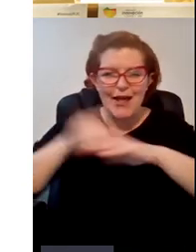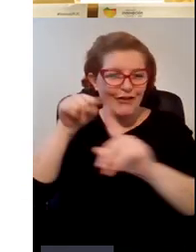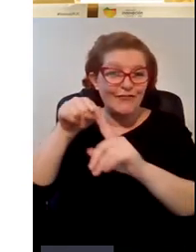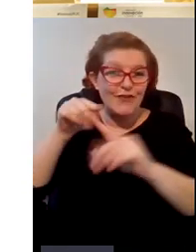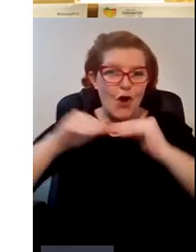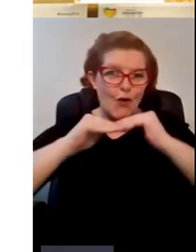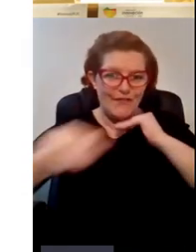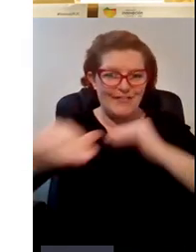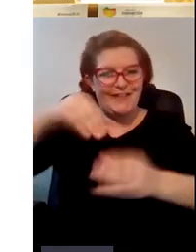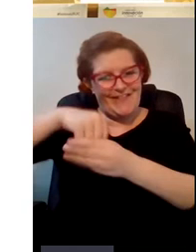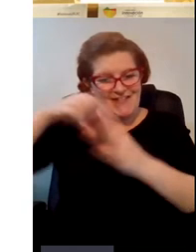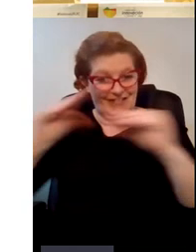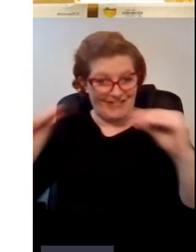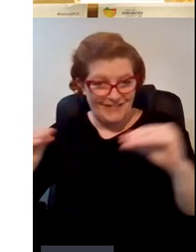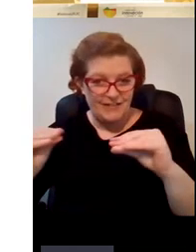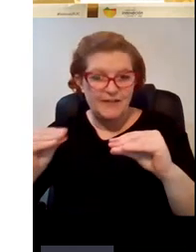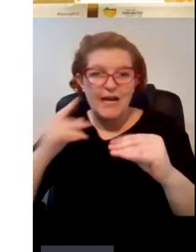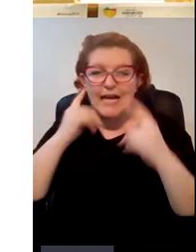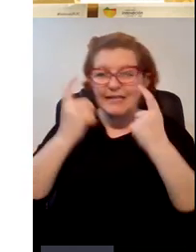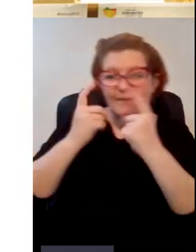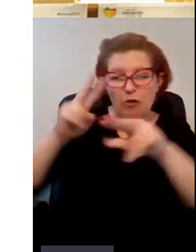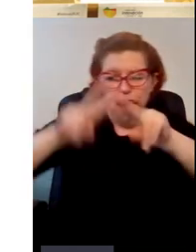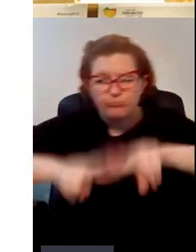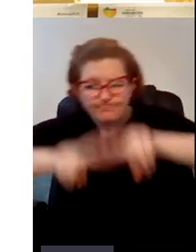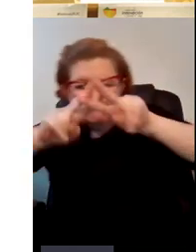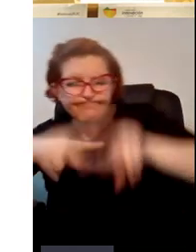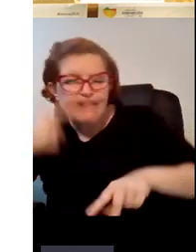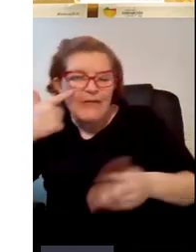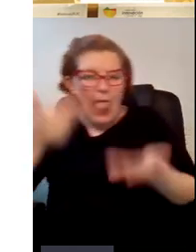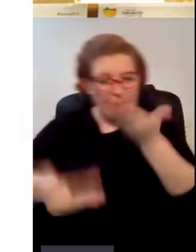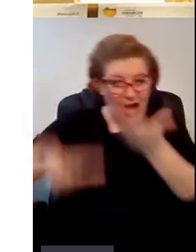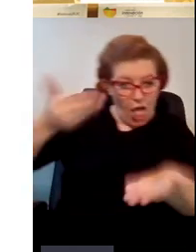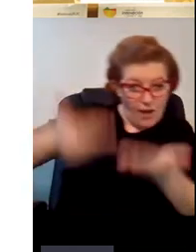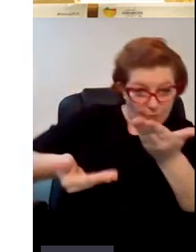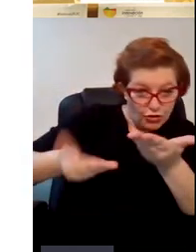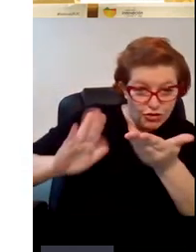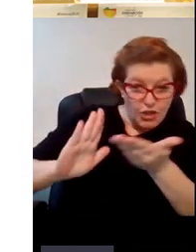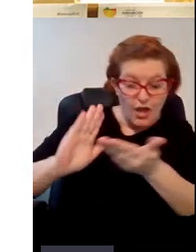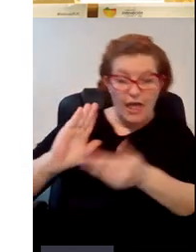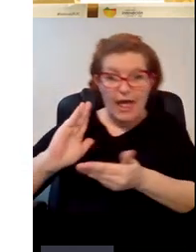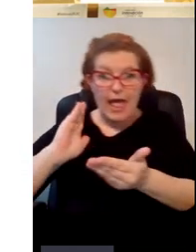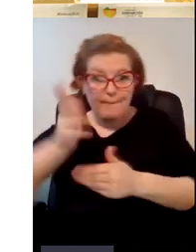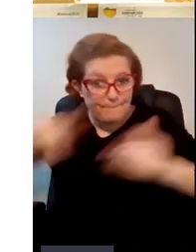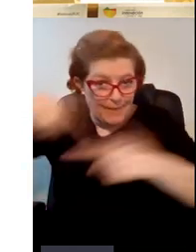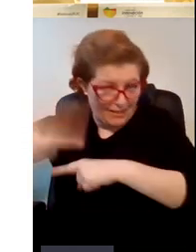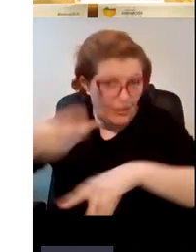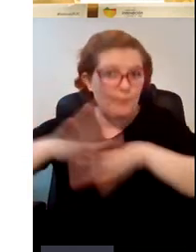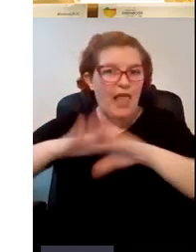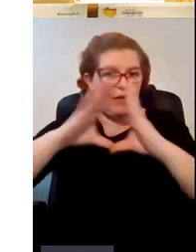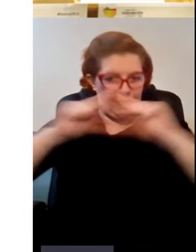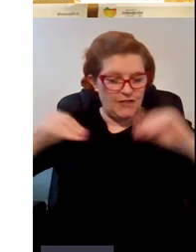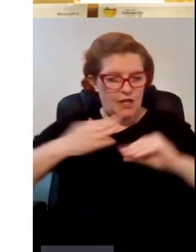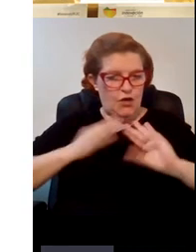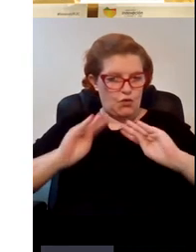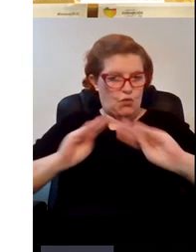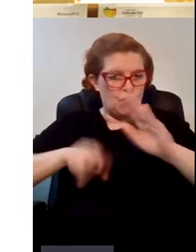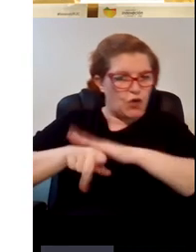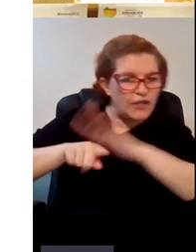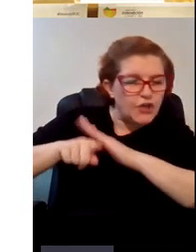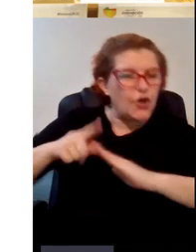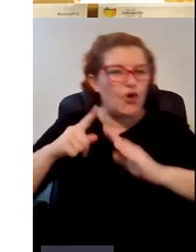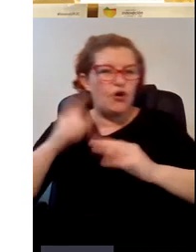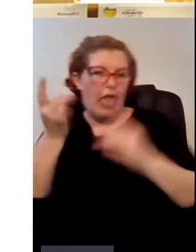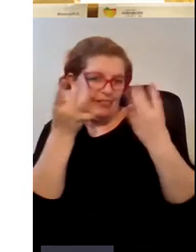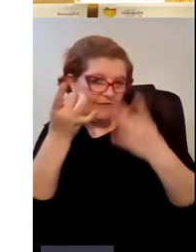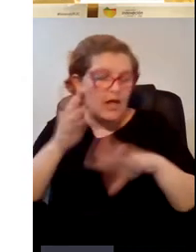universidad intentamos medirlo evaluamos el impacto que puede tener la actividad de la universidad y le hacemos un seguimiento para ver